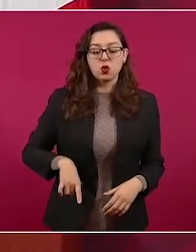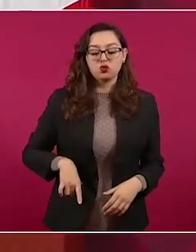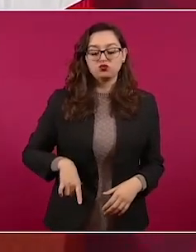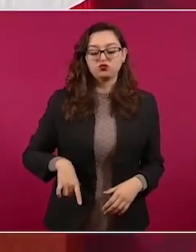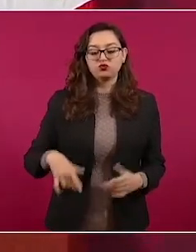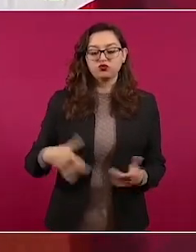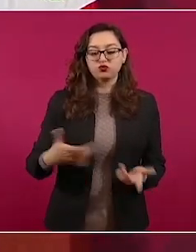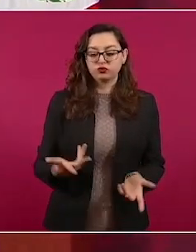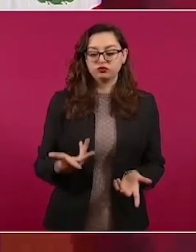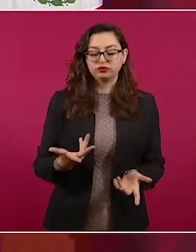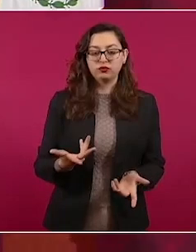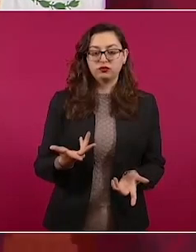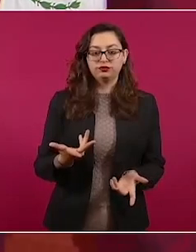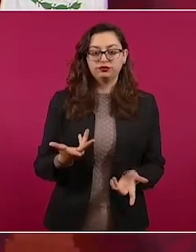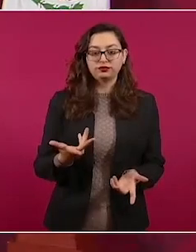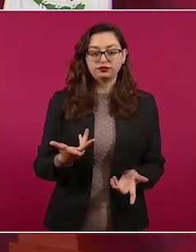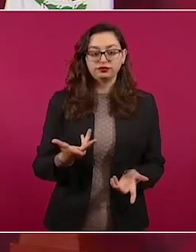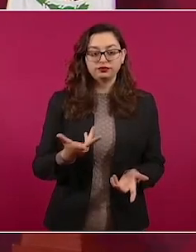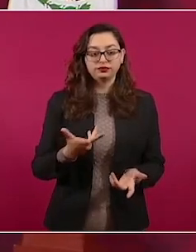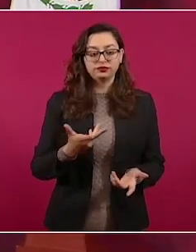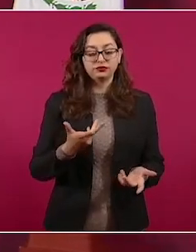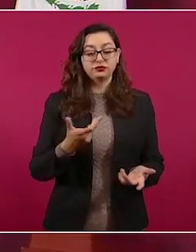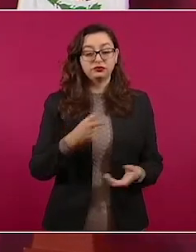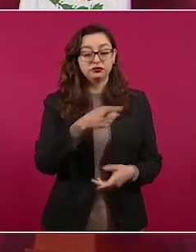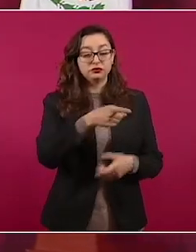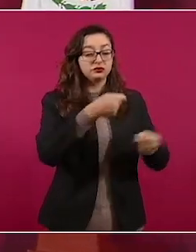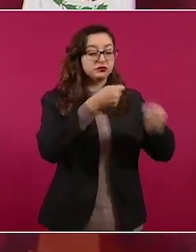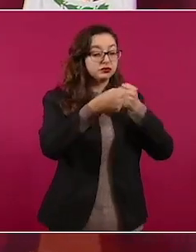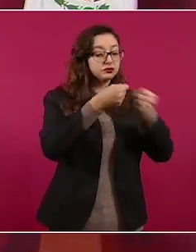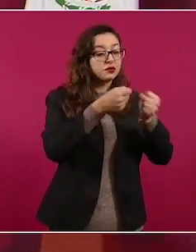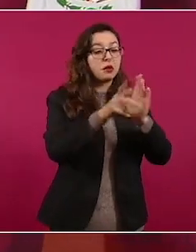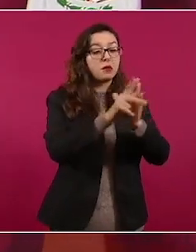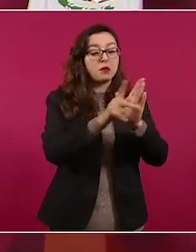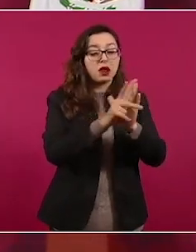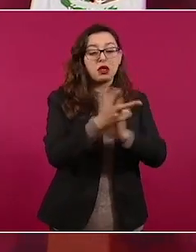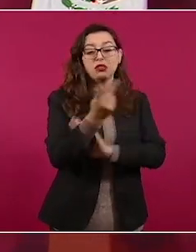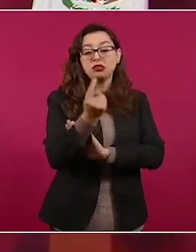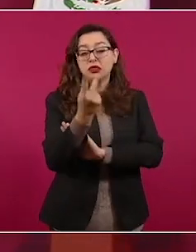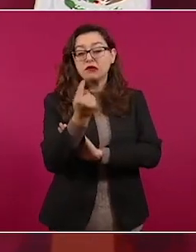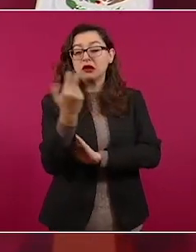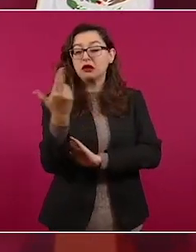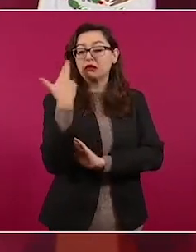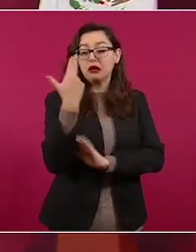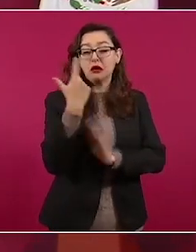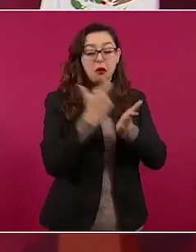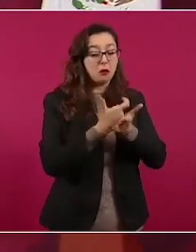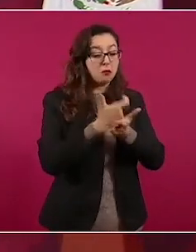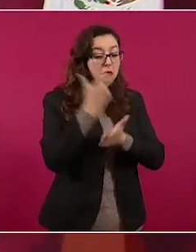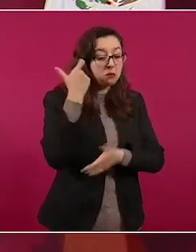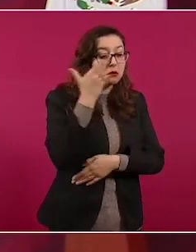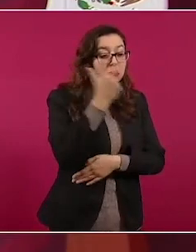pagarle publicidad a los medios de información,